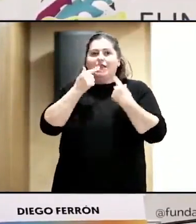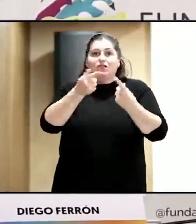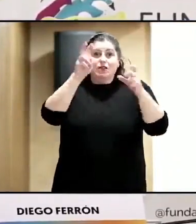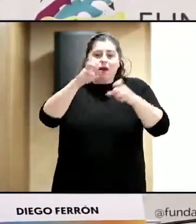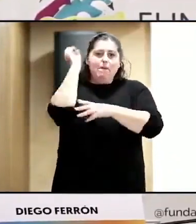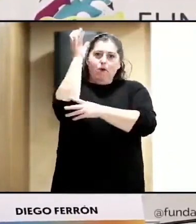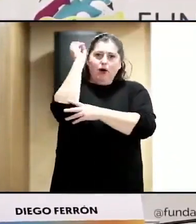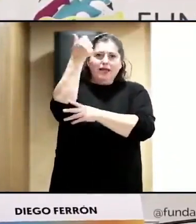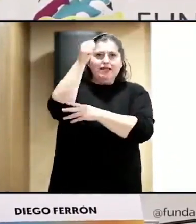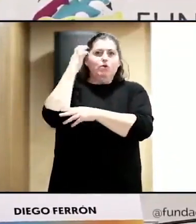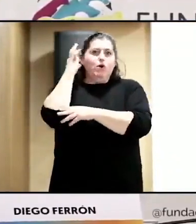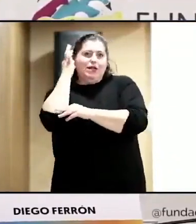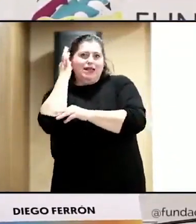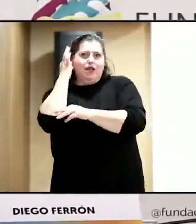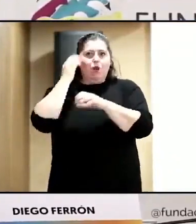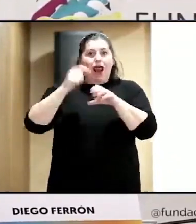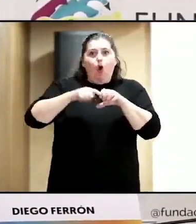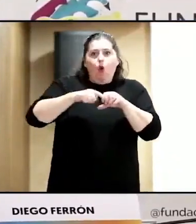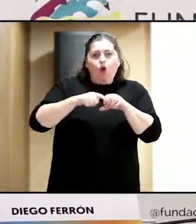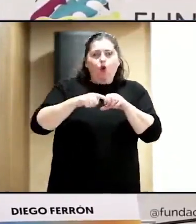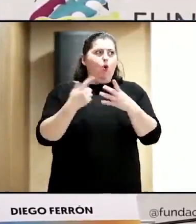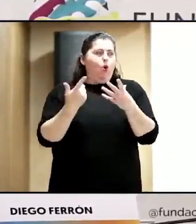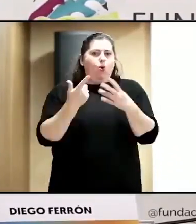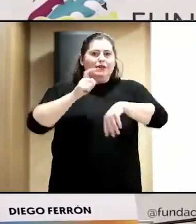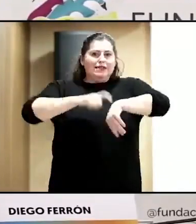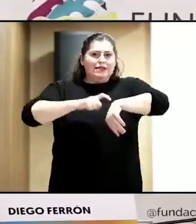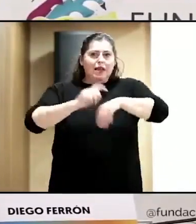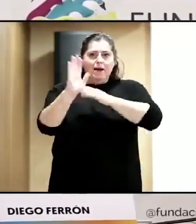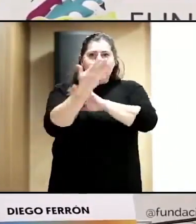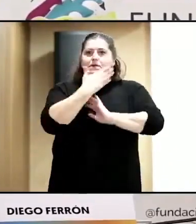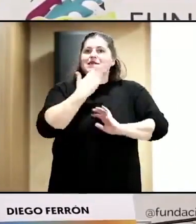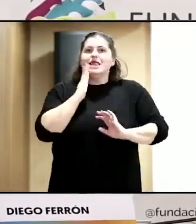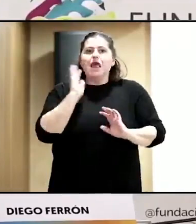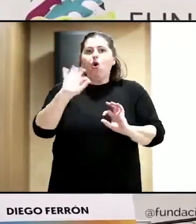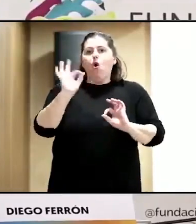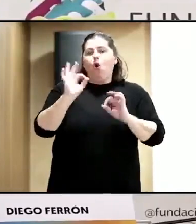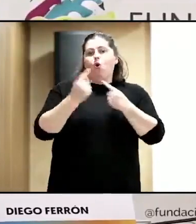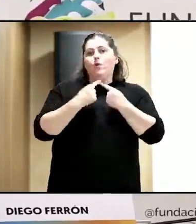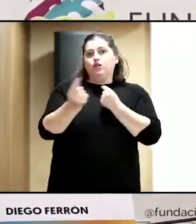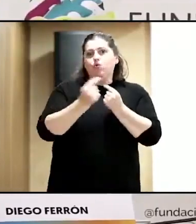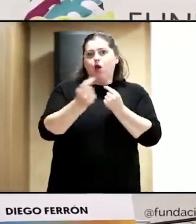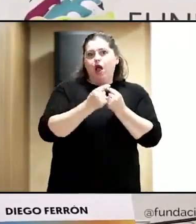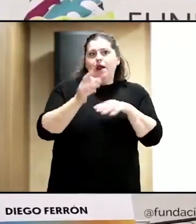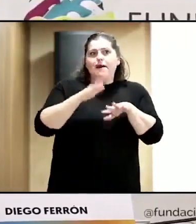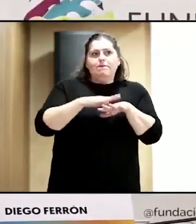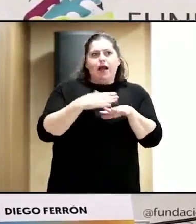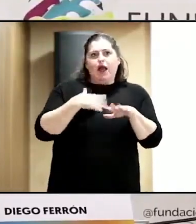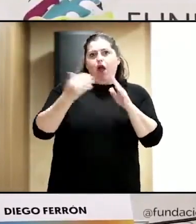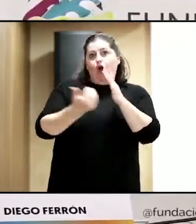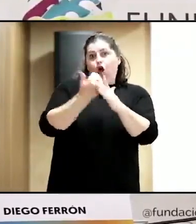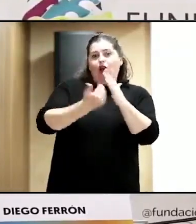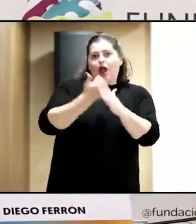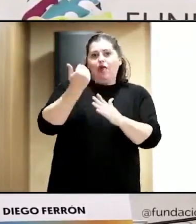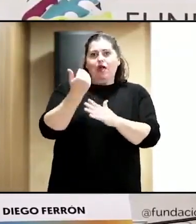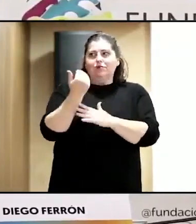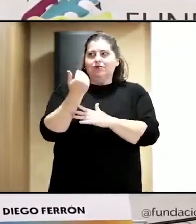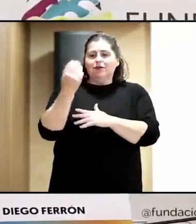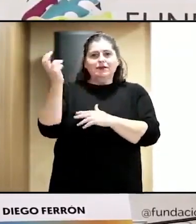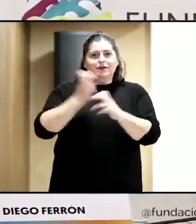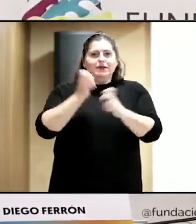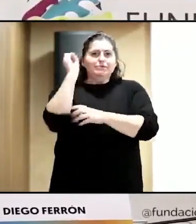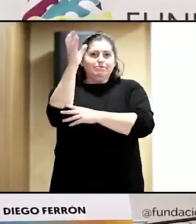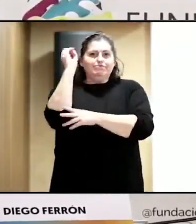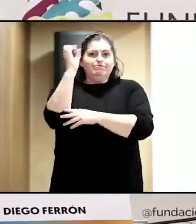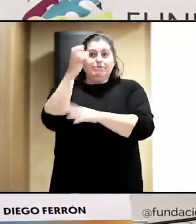y las ponentes que hacen hueco presencial o virtual, da igual, para poder estar en una jornada de este tipo y que al final